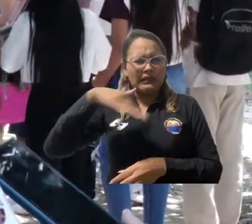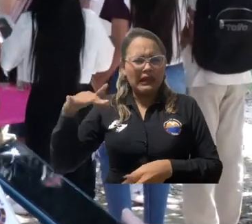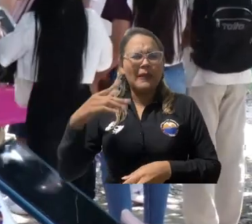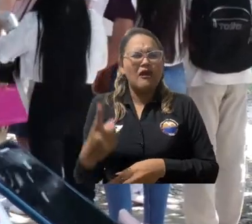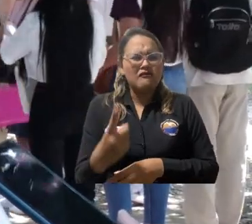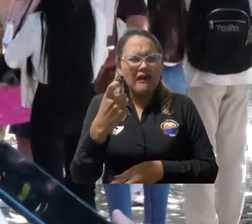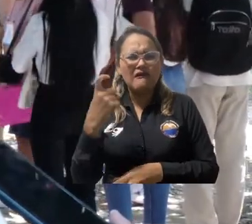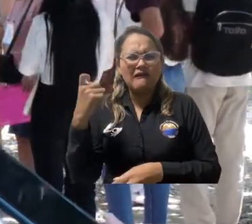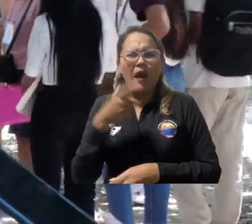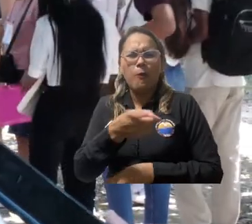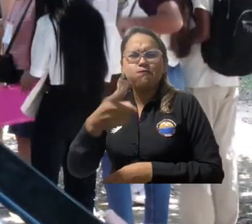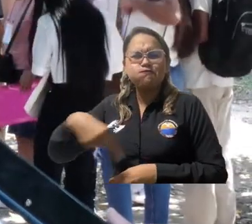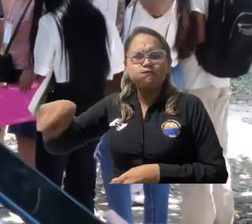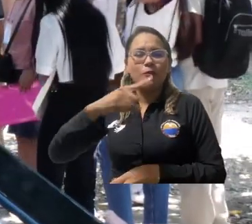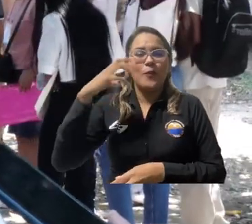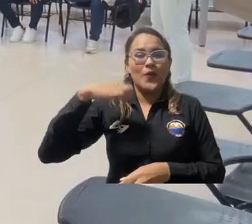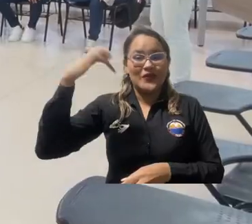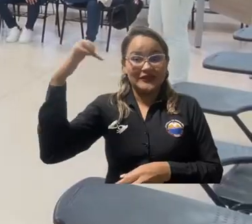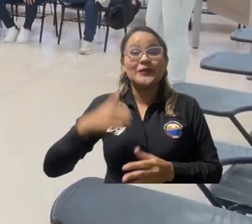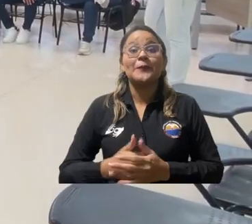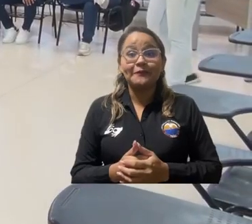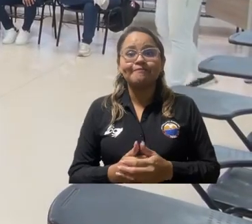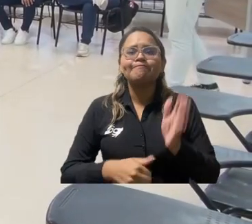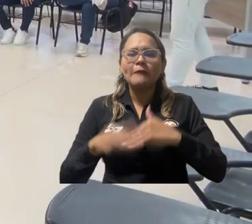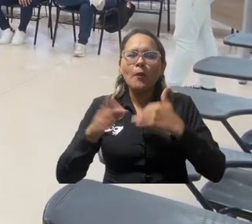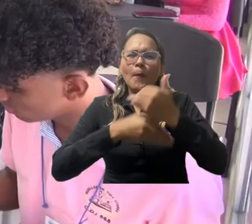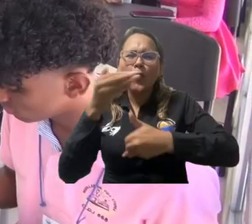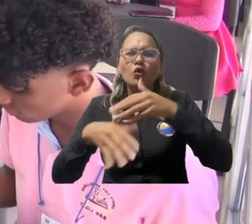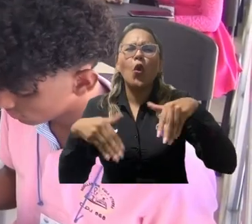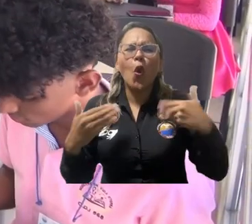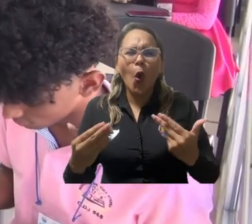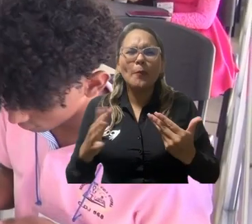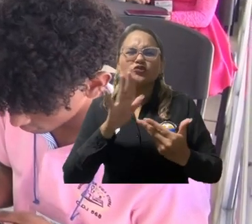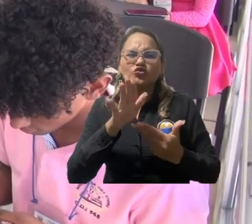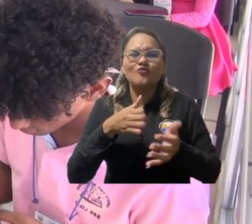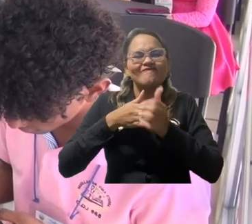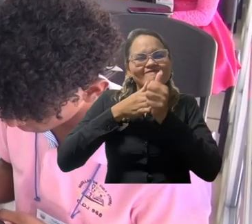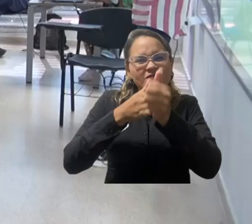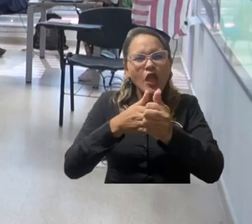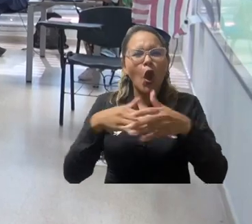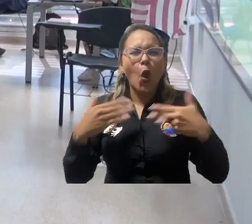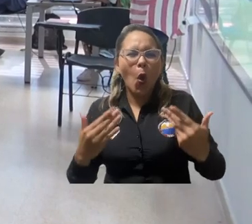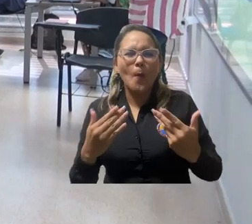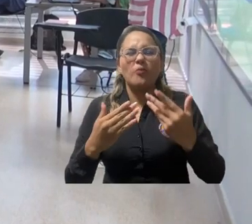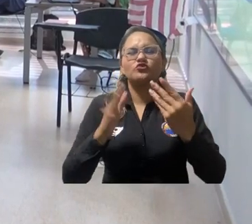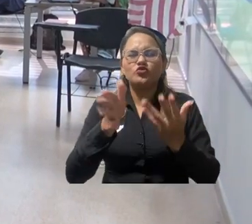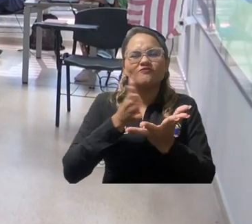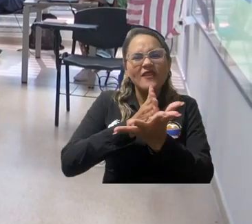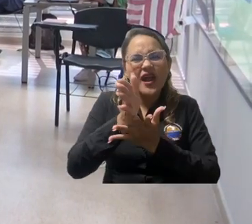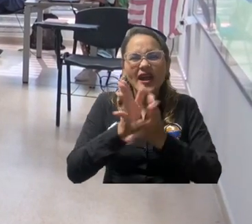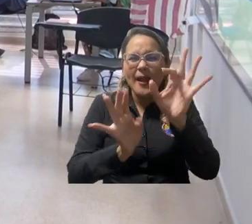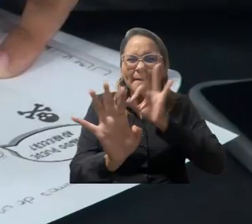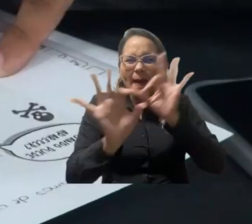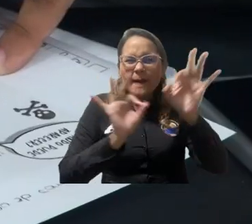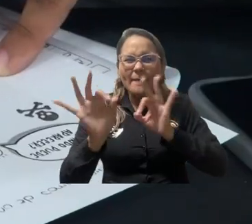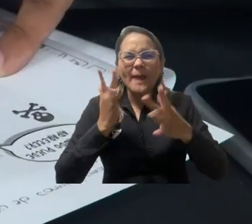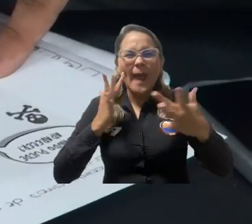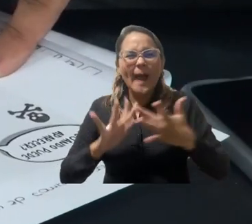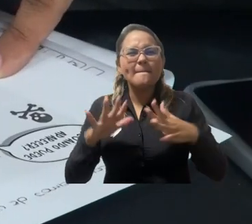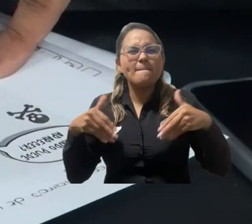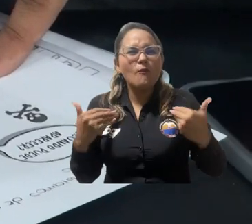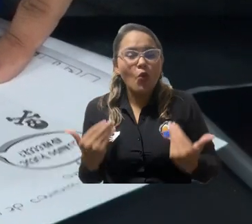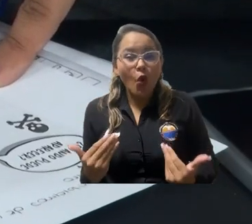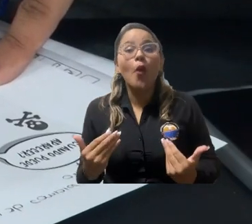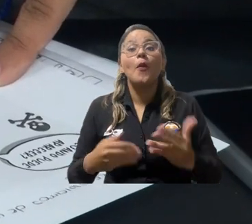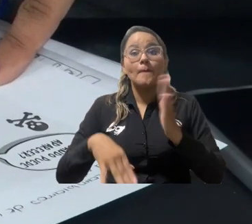Magdalena tiene bastantes carencias en bastantes pueblos. Este proceso ha incluido la aplicación de los talleres de orientación vocacional y profesional con el